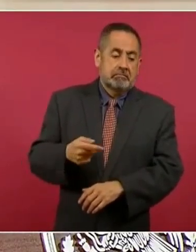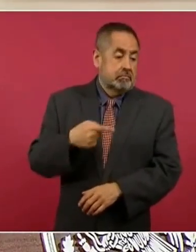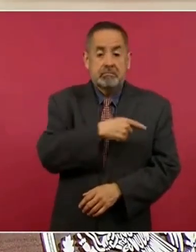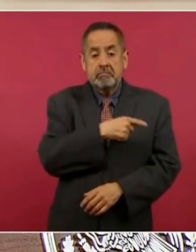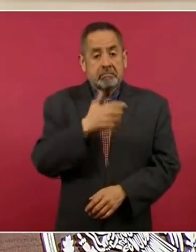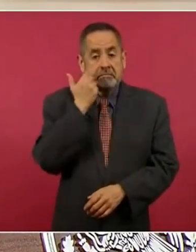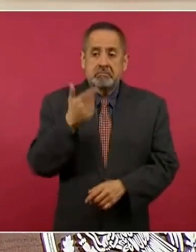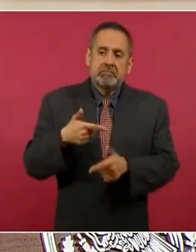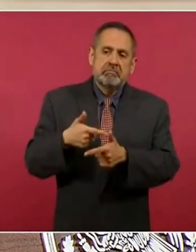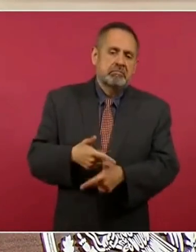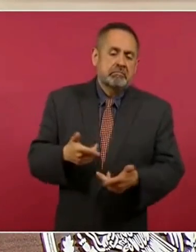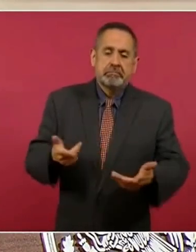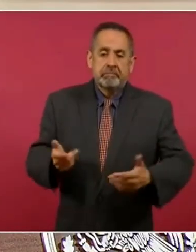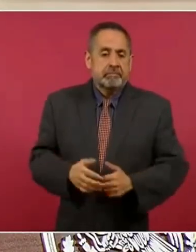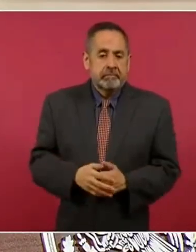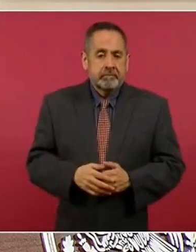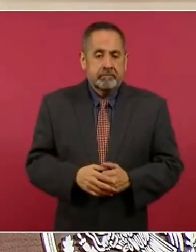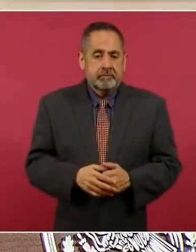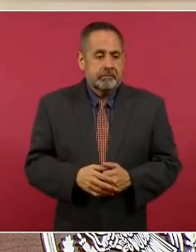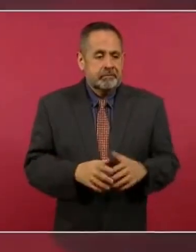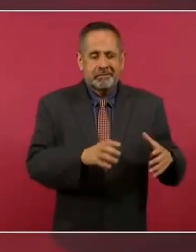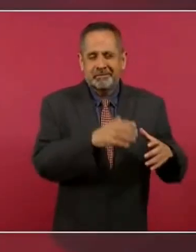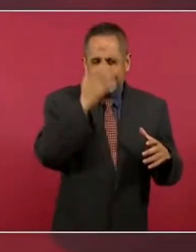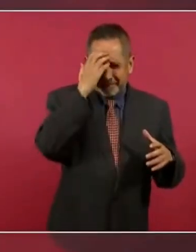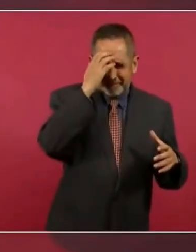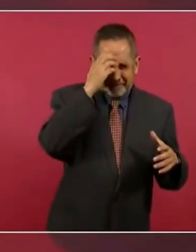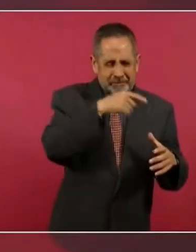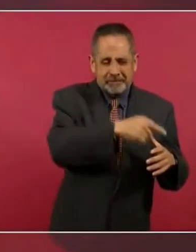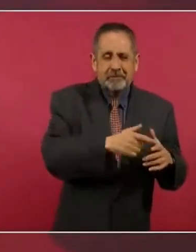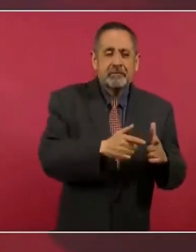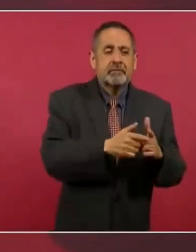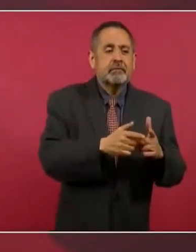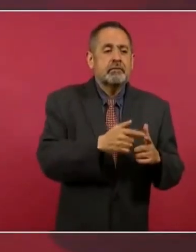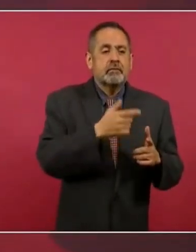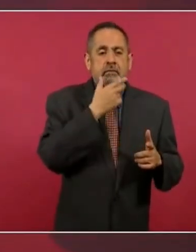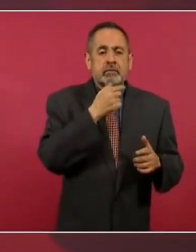Que a los jóvenes, este señor Narro, que aparece en este grupo,